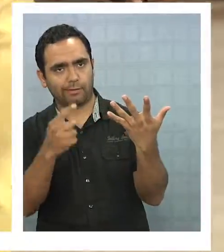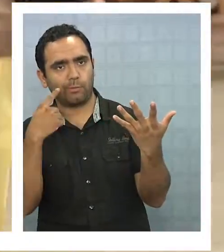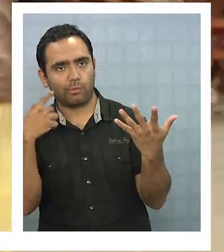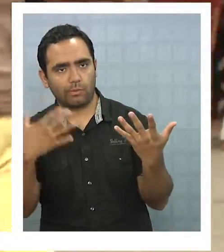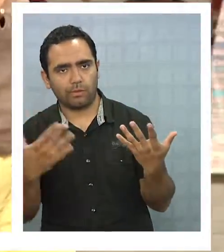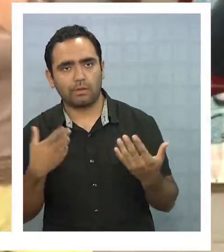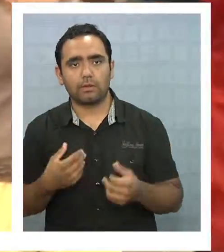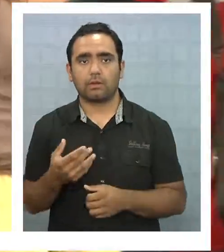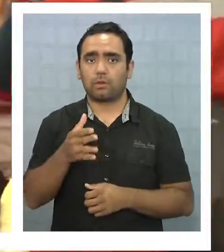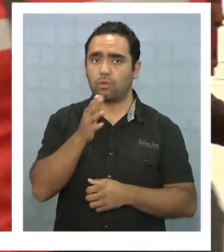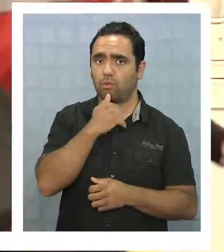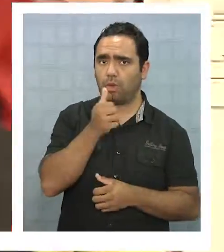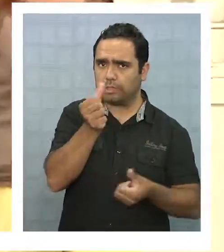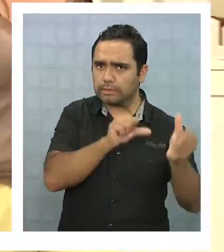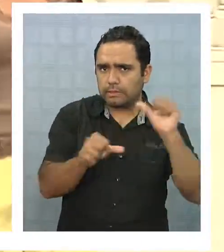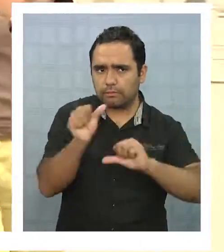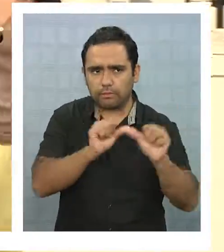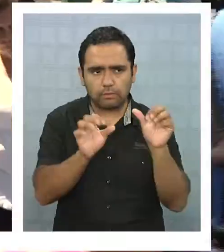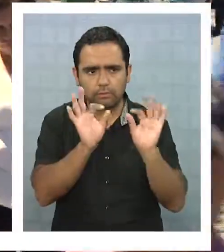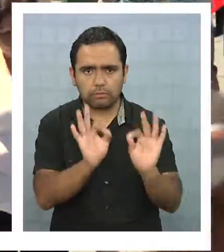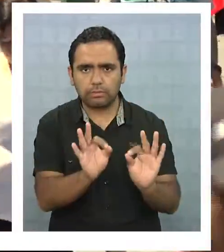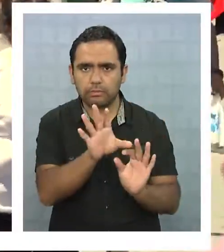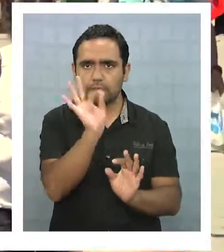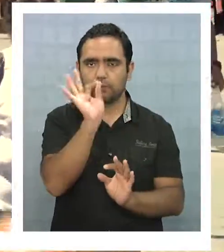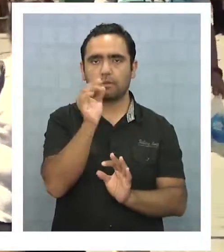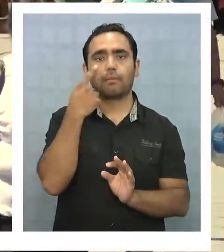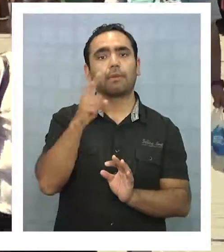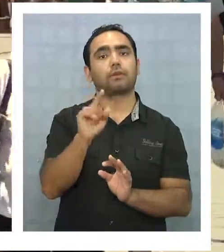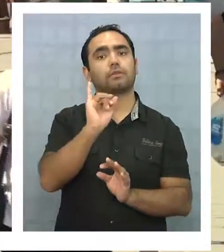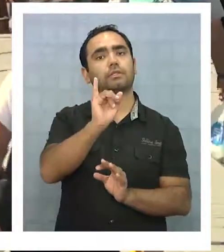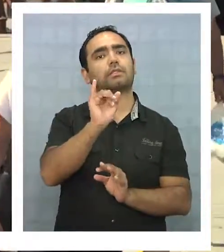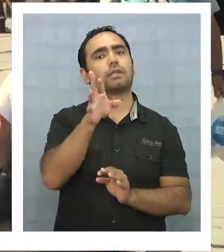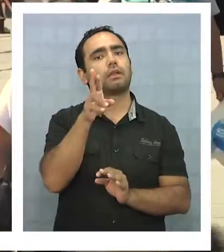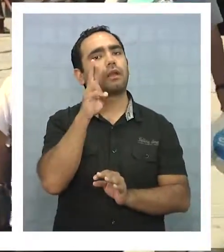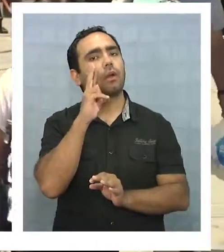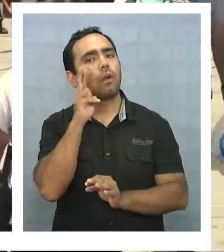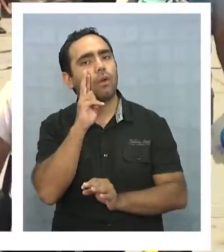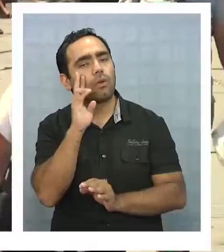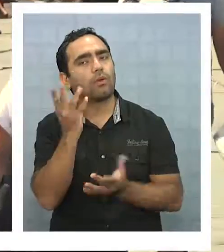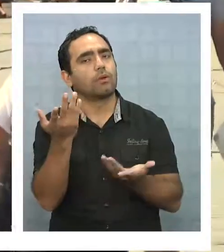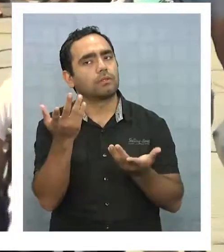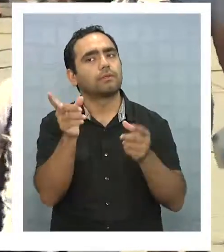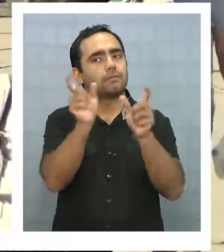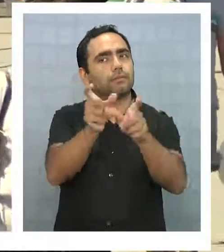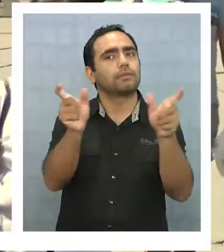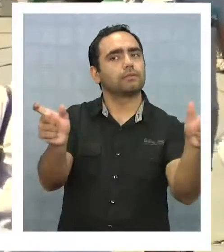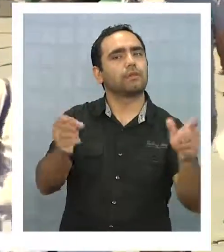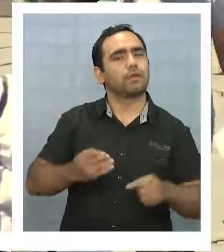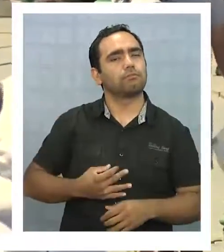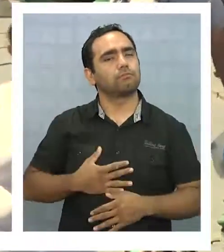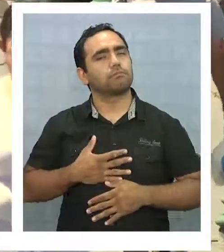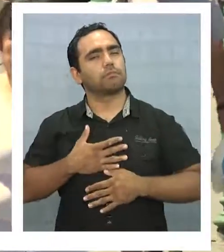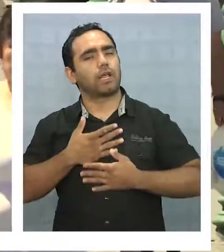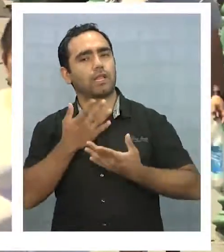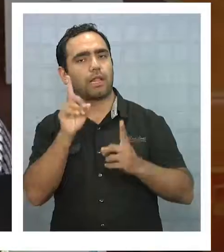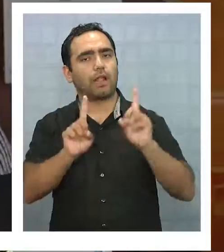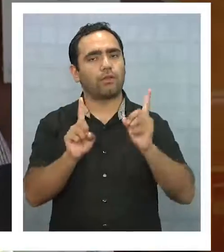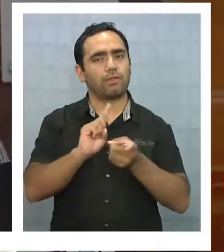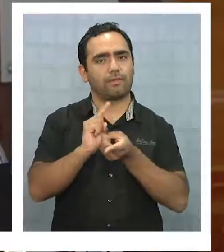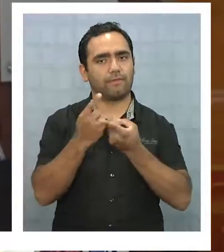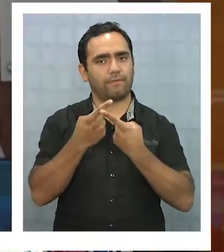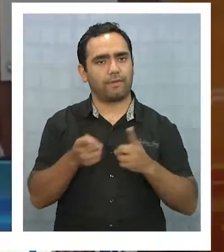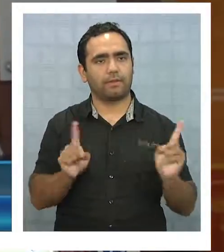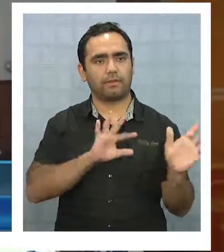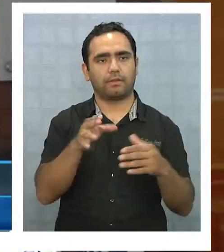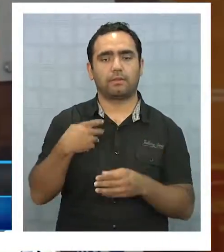no hay evidencias científicas, Hernández reconoce que sí sucede algo en las personas. En lo que refiere al cambio hacia la